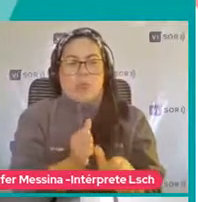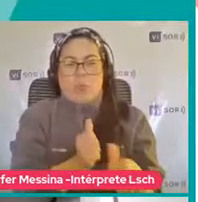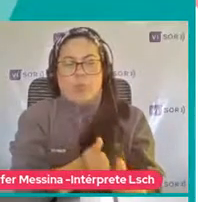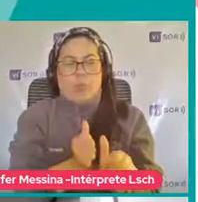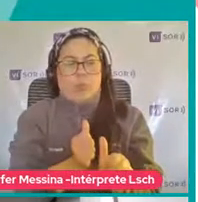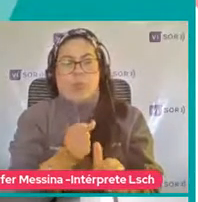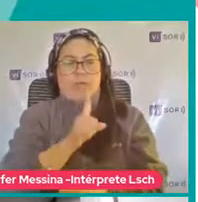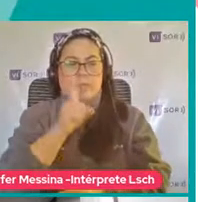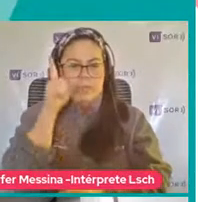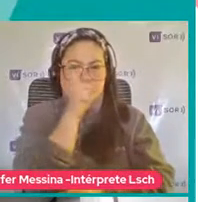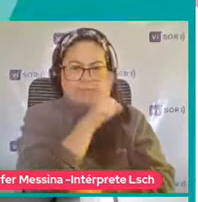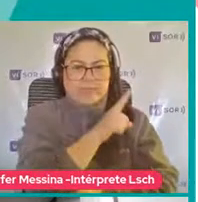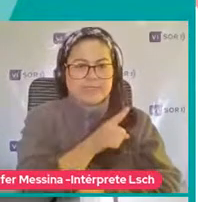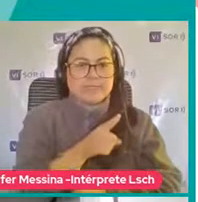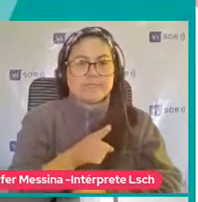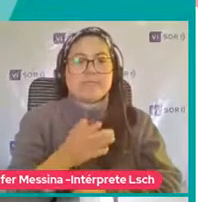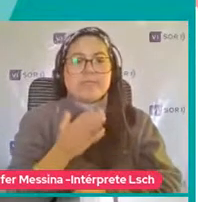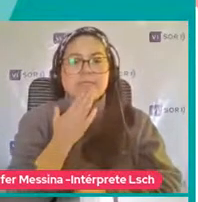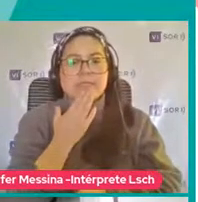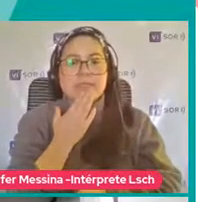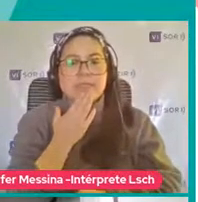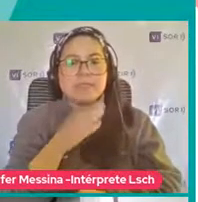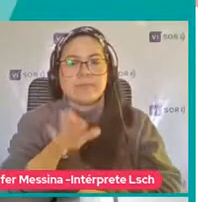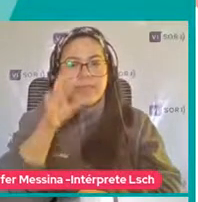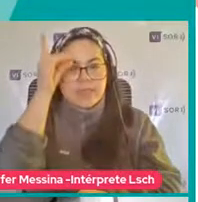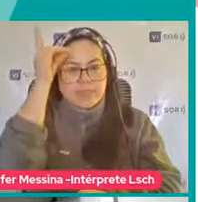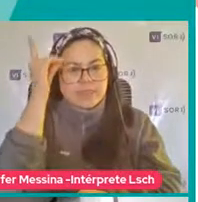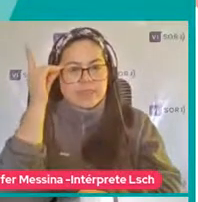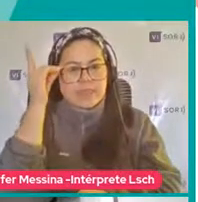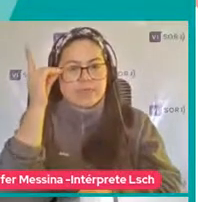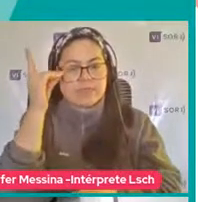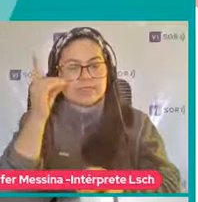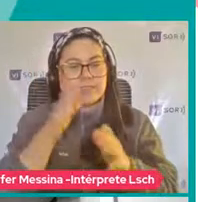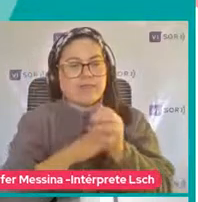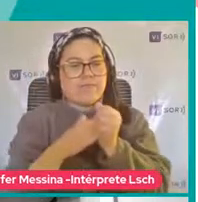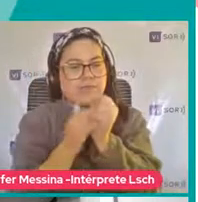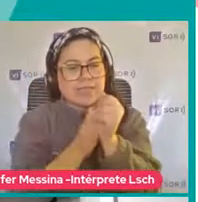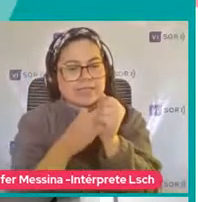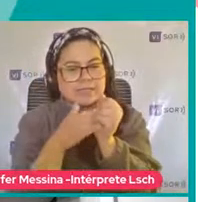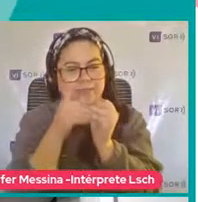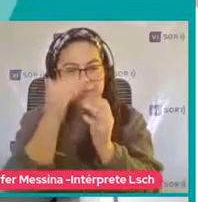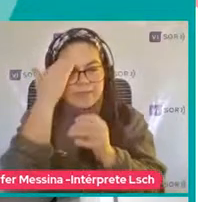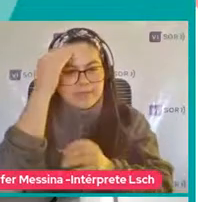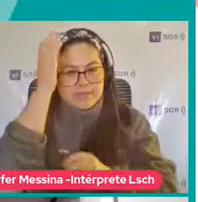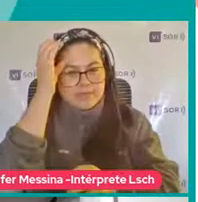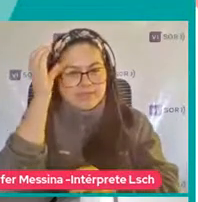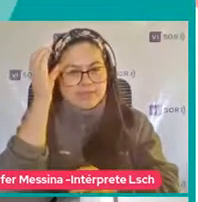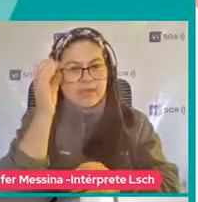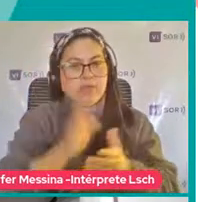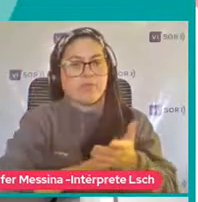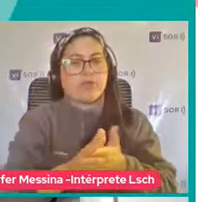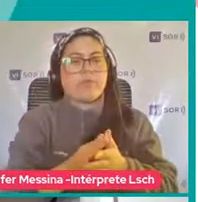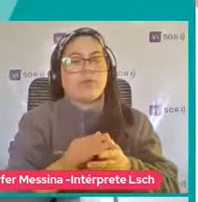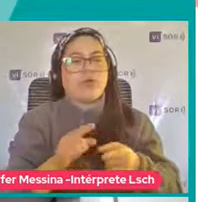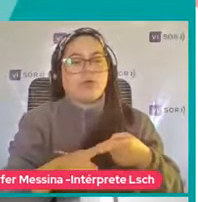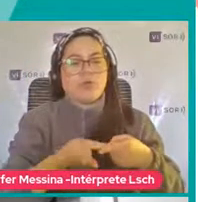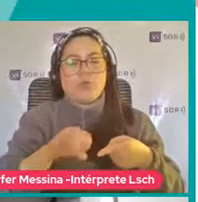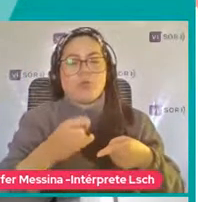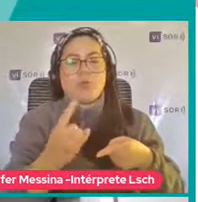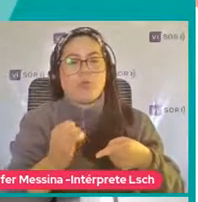Son Significativos Los déficits De la Flexibilidad Cognitiva Las funciones Ejecutivas Por ejemplo El juicio Y el sentido Común